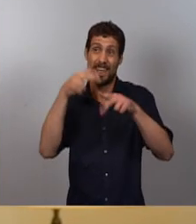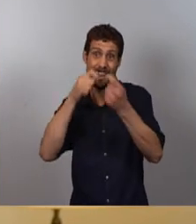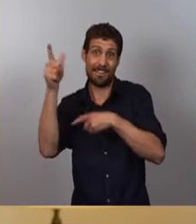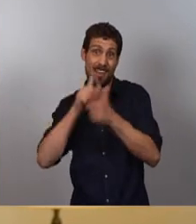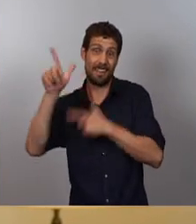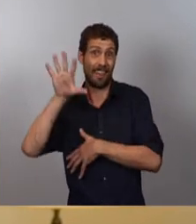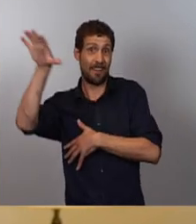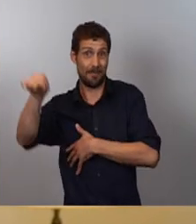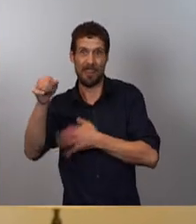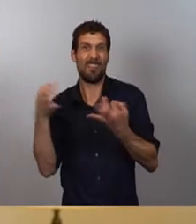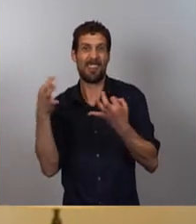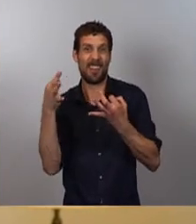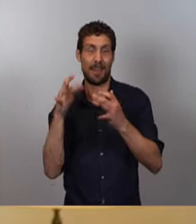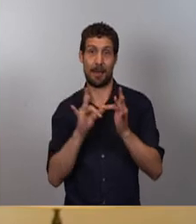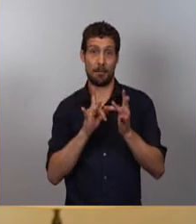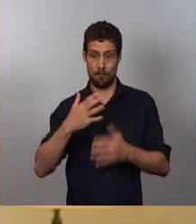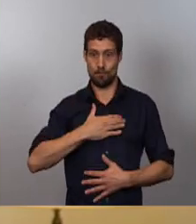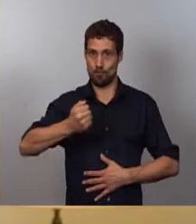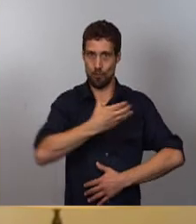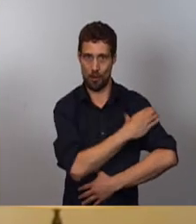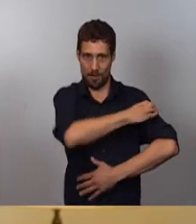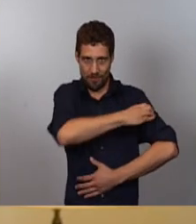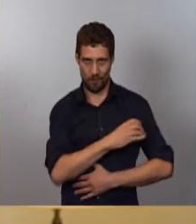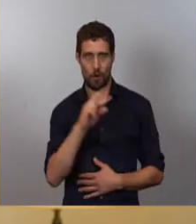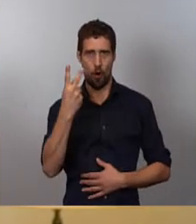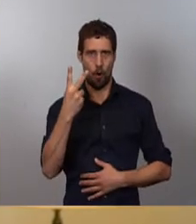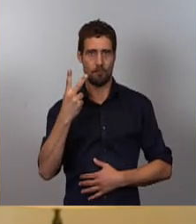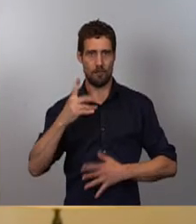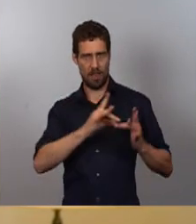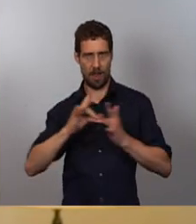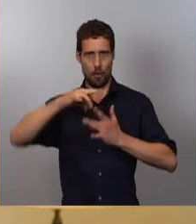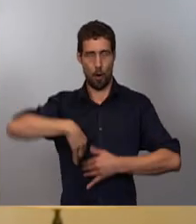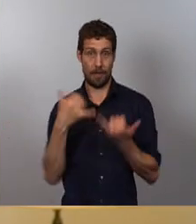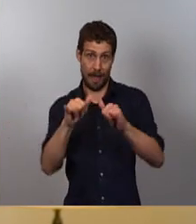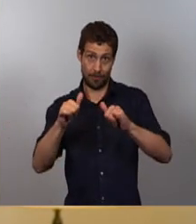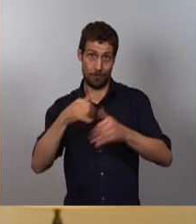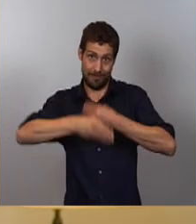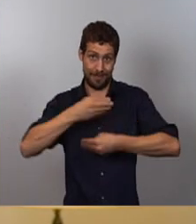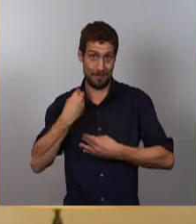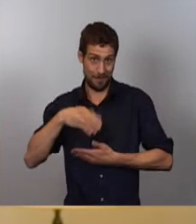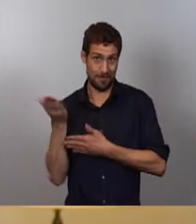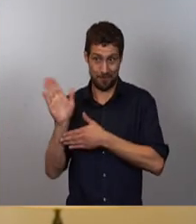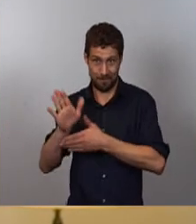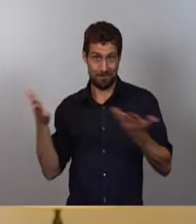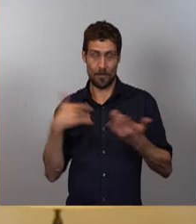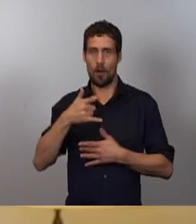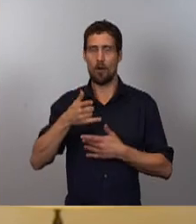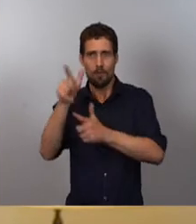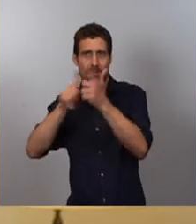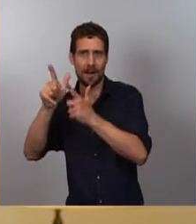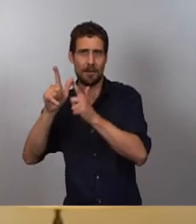empoderamiento, al coliderazgo que hoy celebramos con este acto, un viaje sin retorno, sin duda,